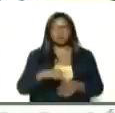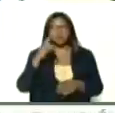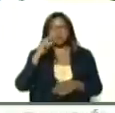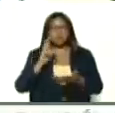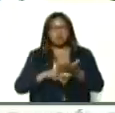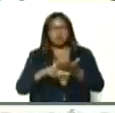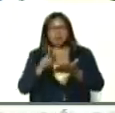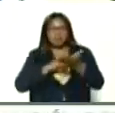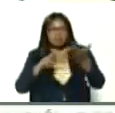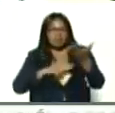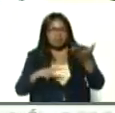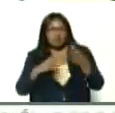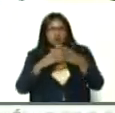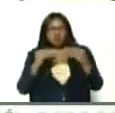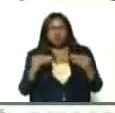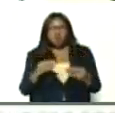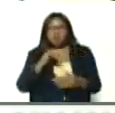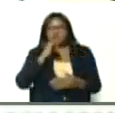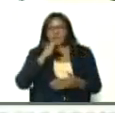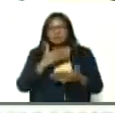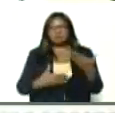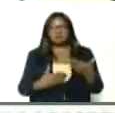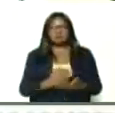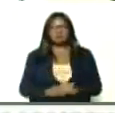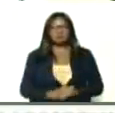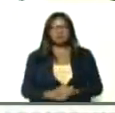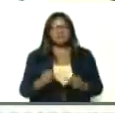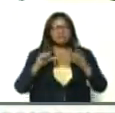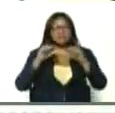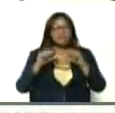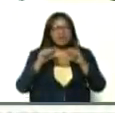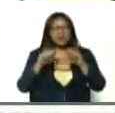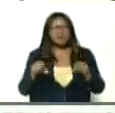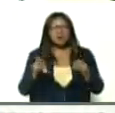leyendo, reporte, continuamos,